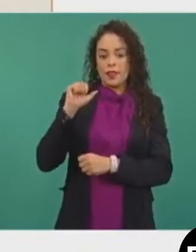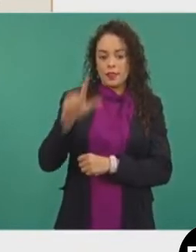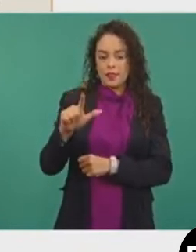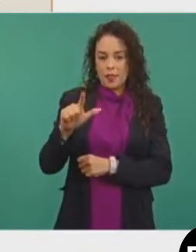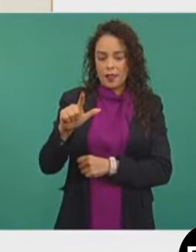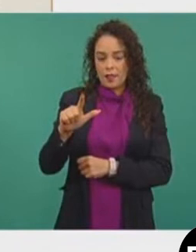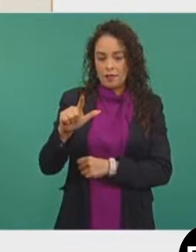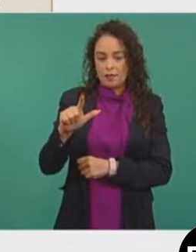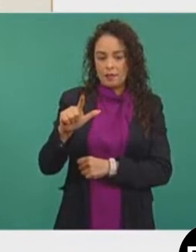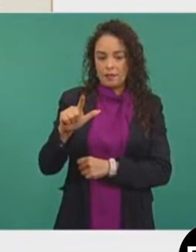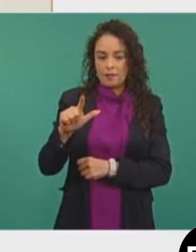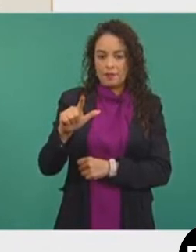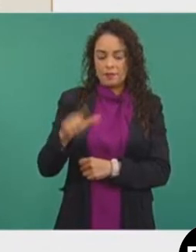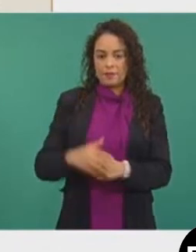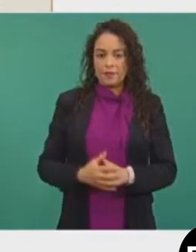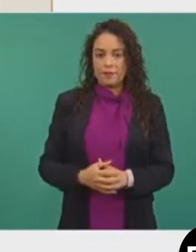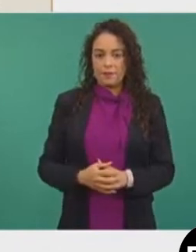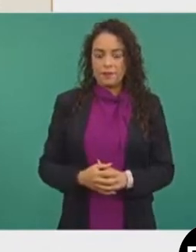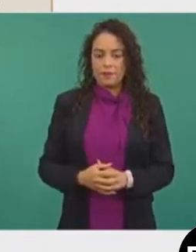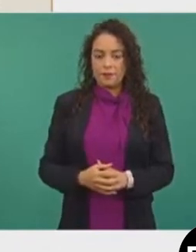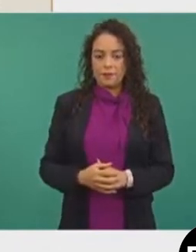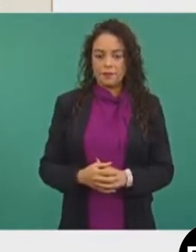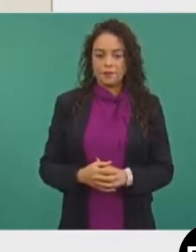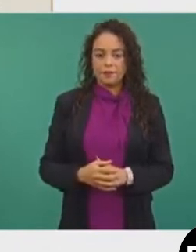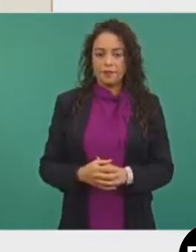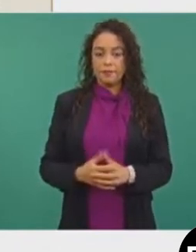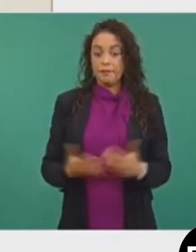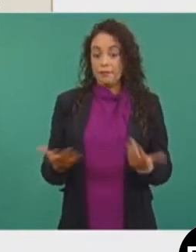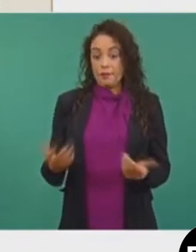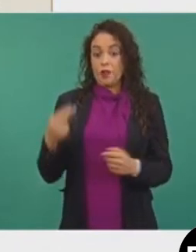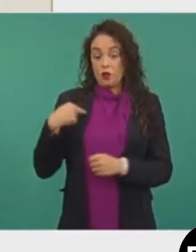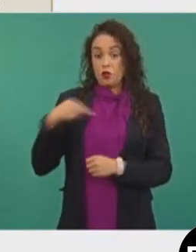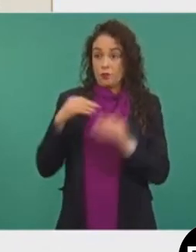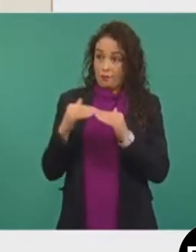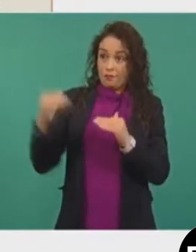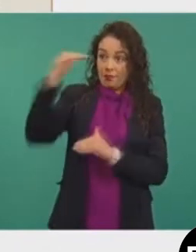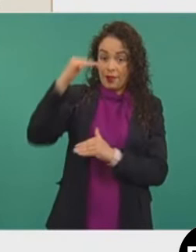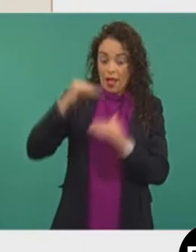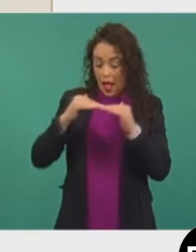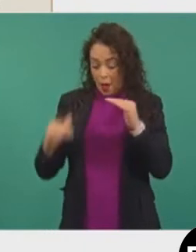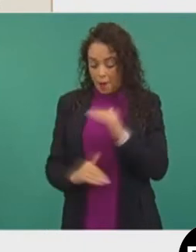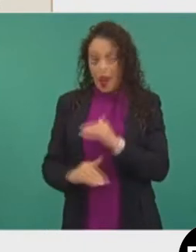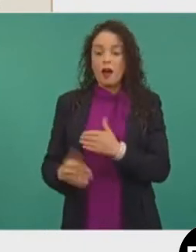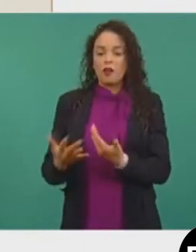por encima ya de países como Colombia o Perú,